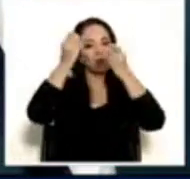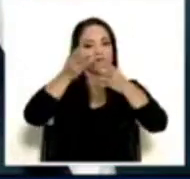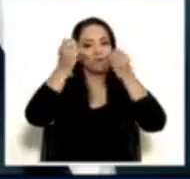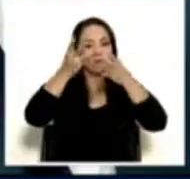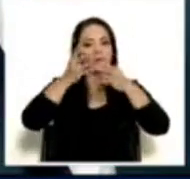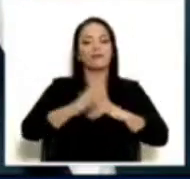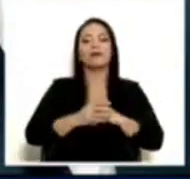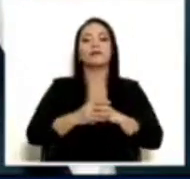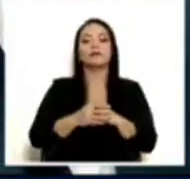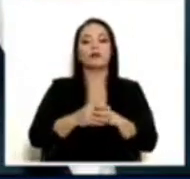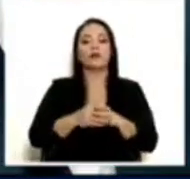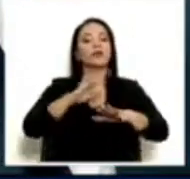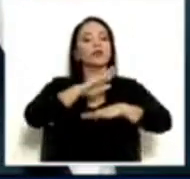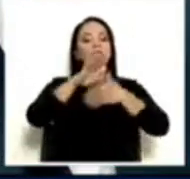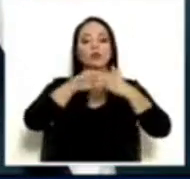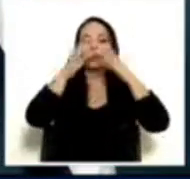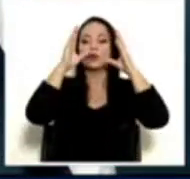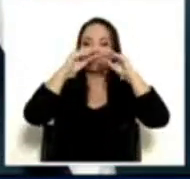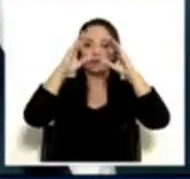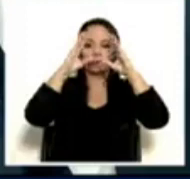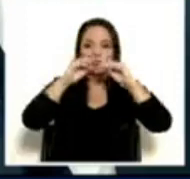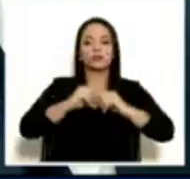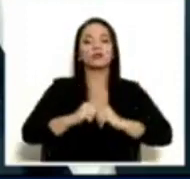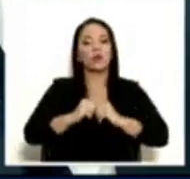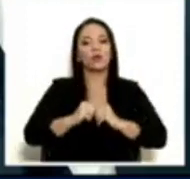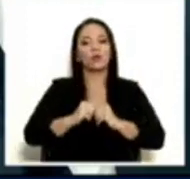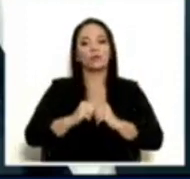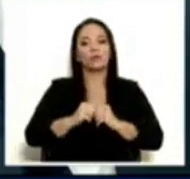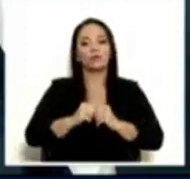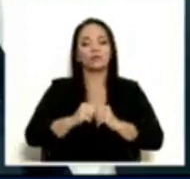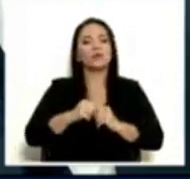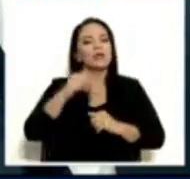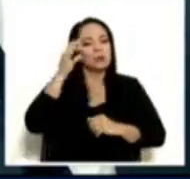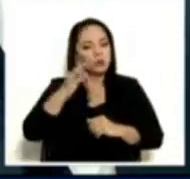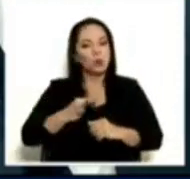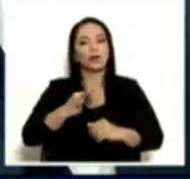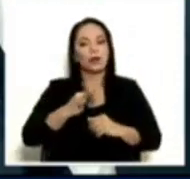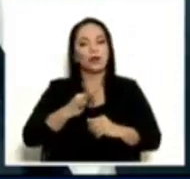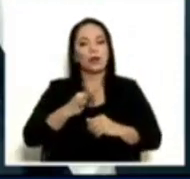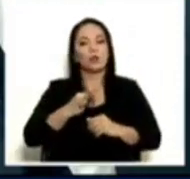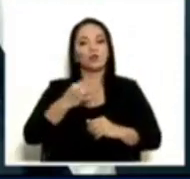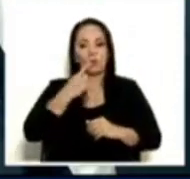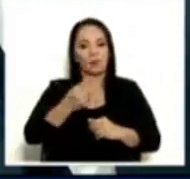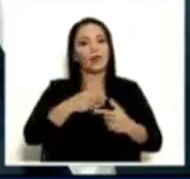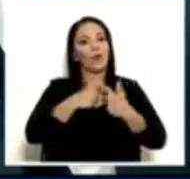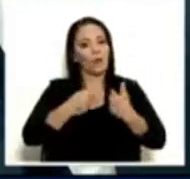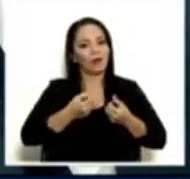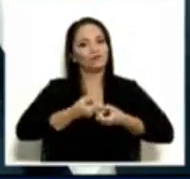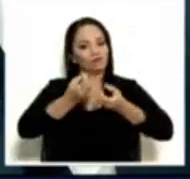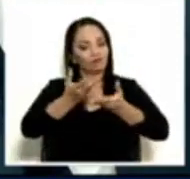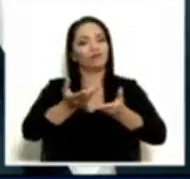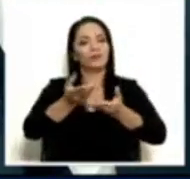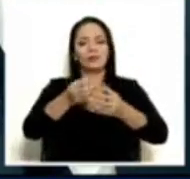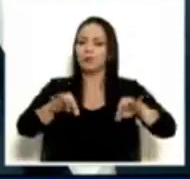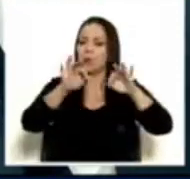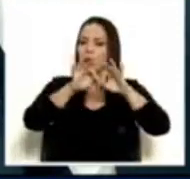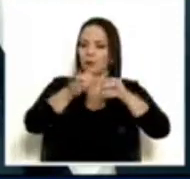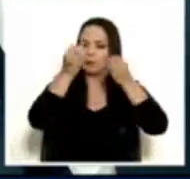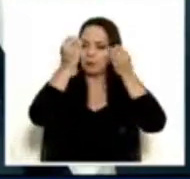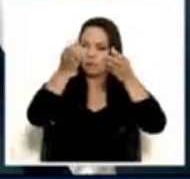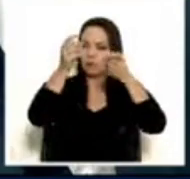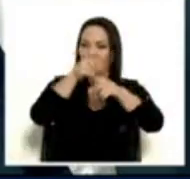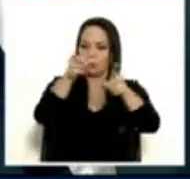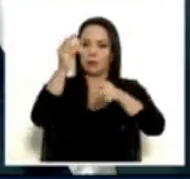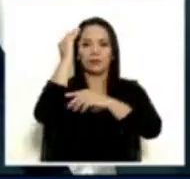cuentas y las informaciones que de corazón creo que usted debe saber y contestar las preguntas de la